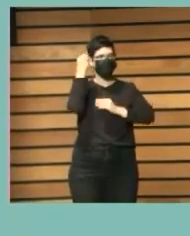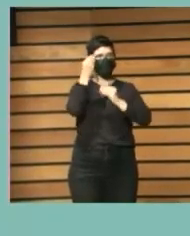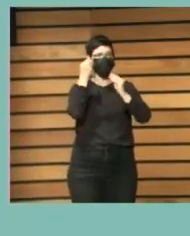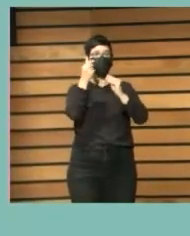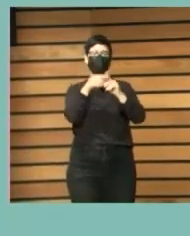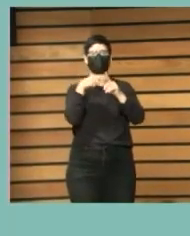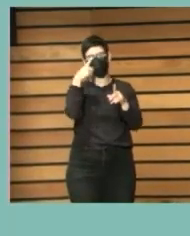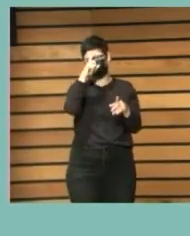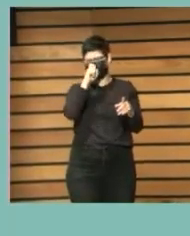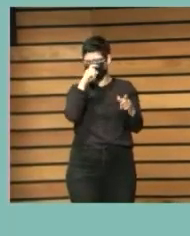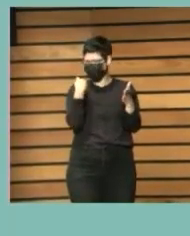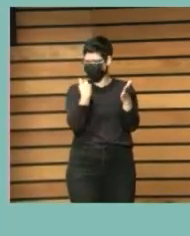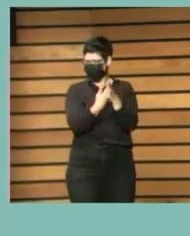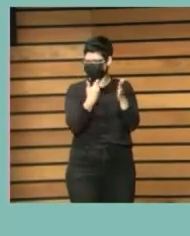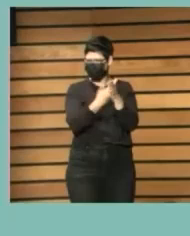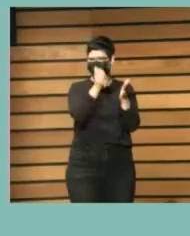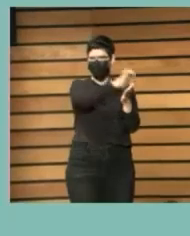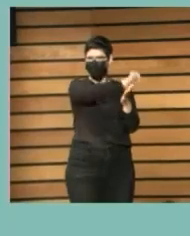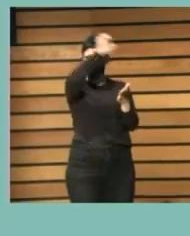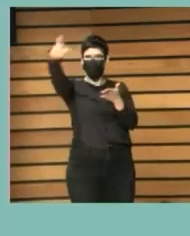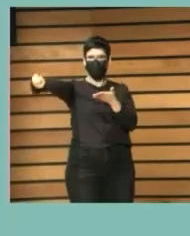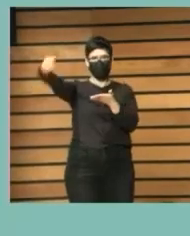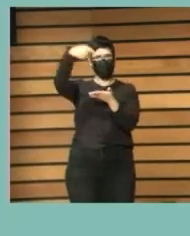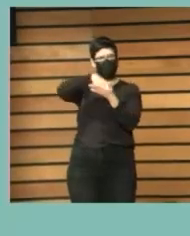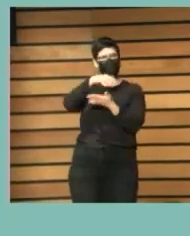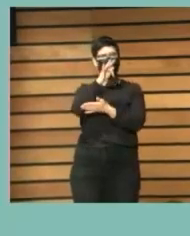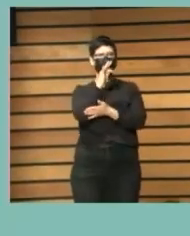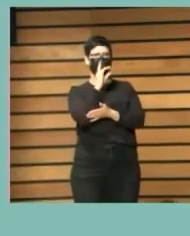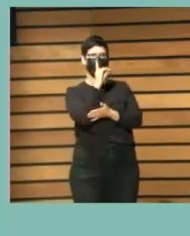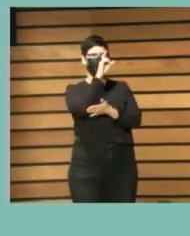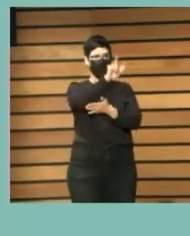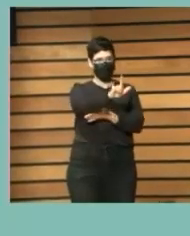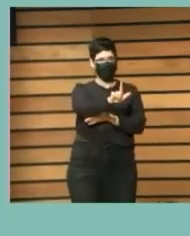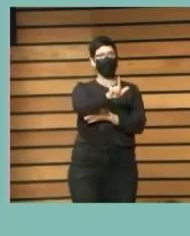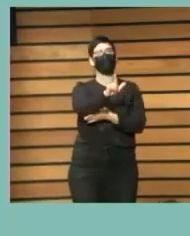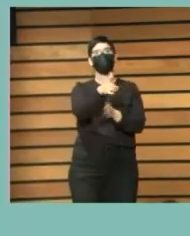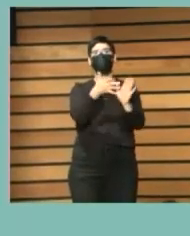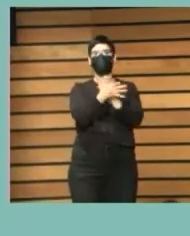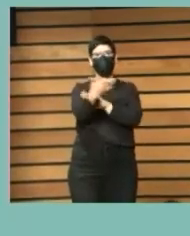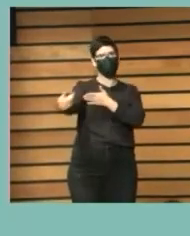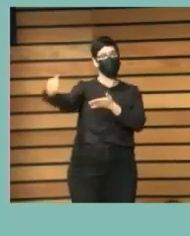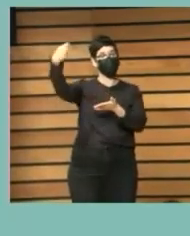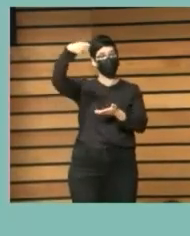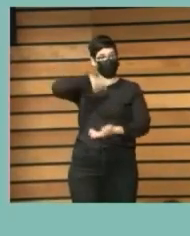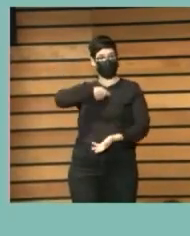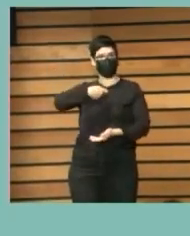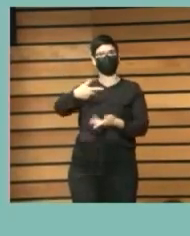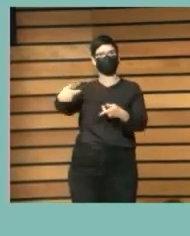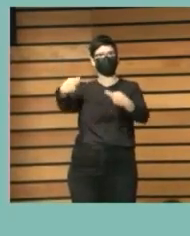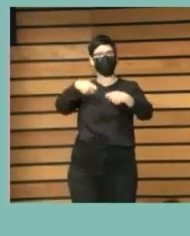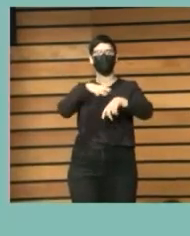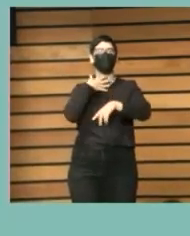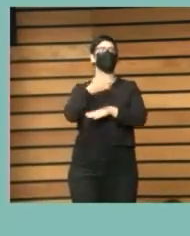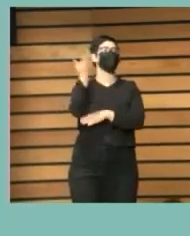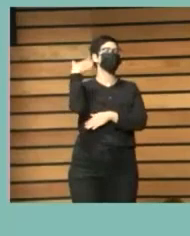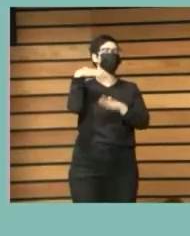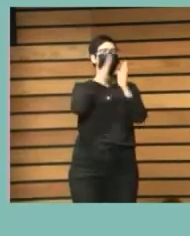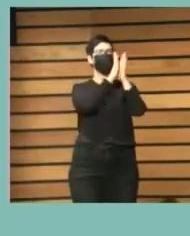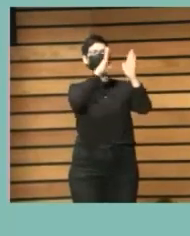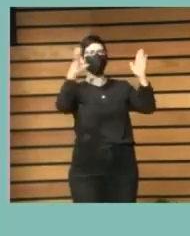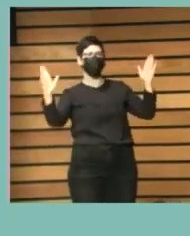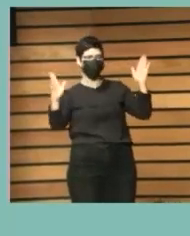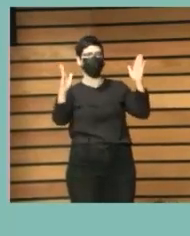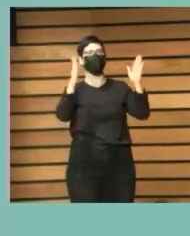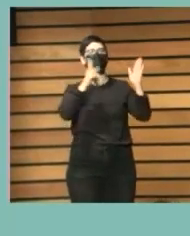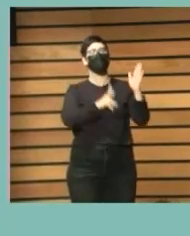había una certificación europea el ECDL que en bibliotecas de Huesca cuando hicimos el plan de